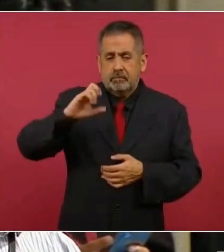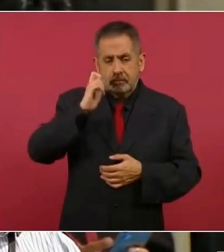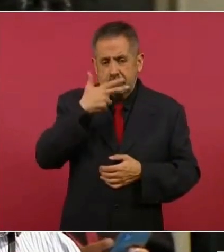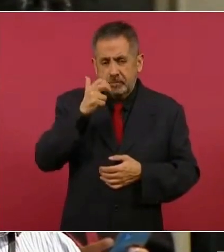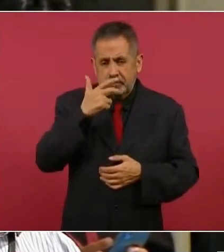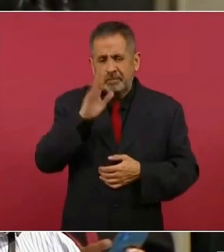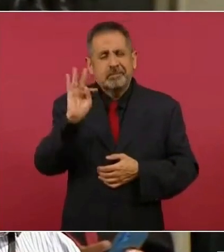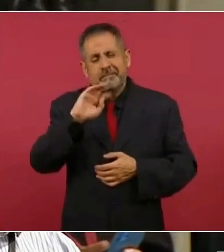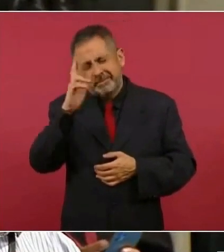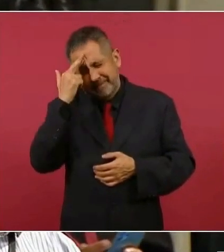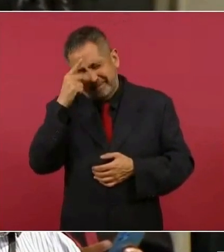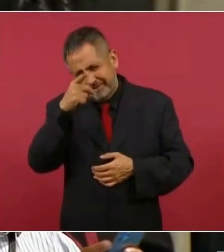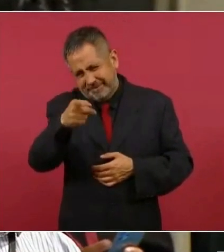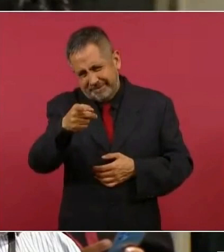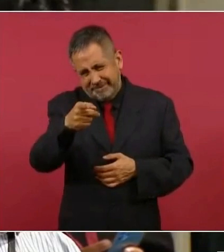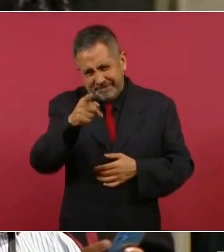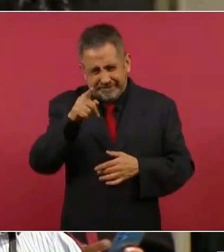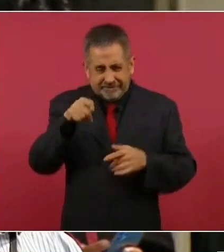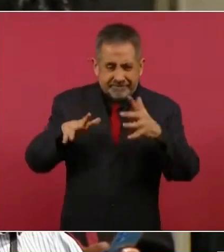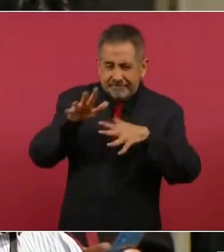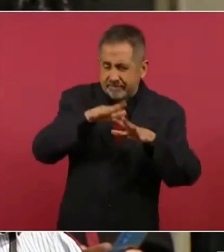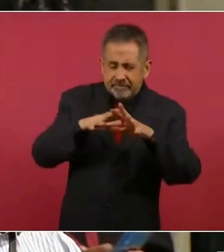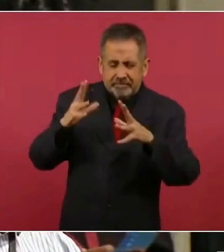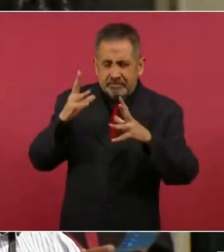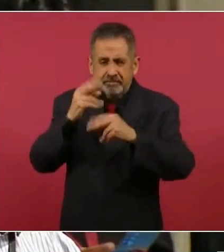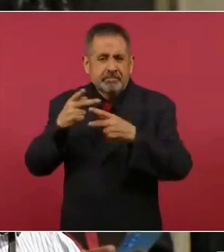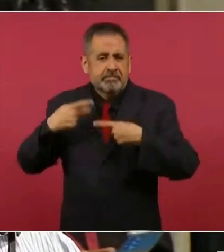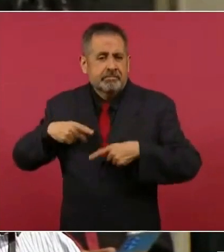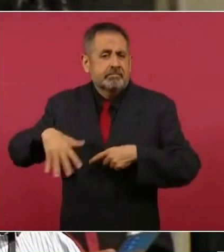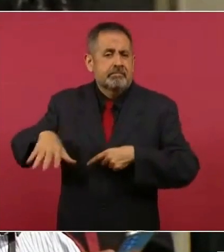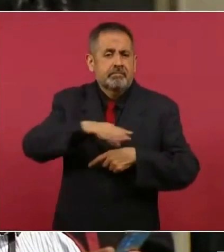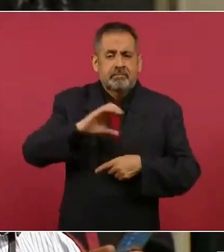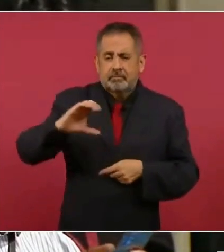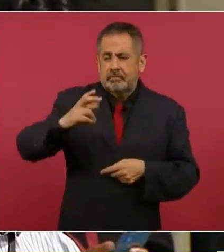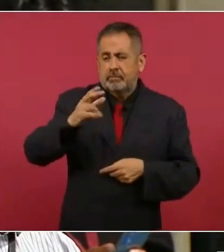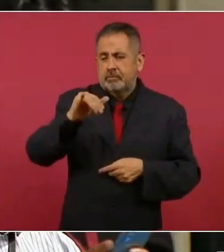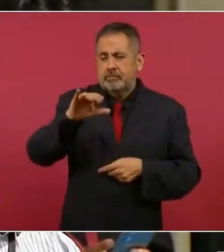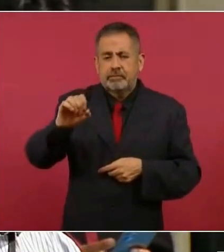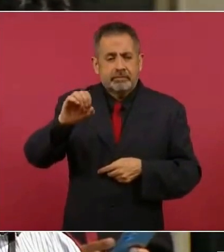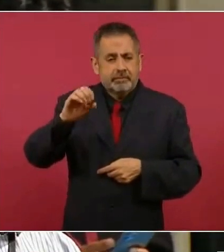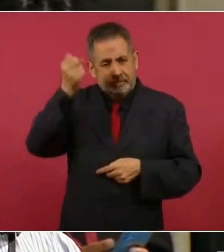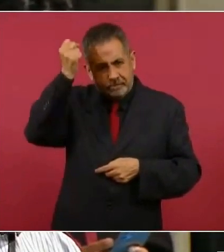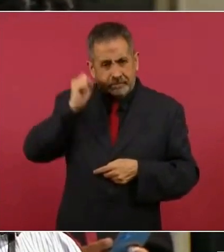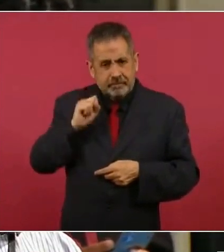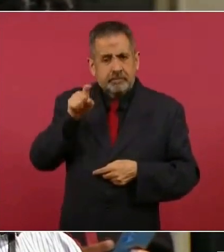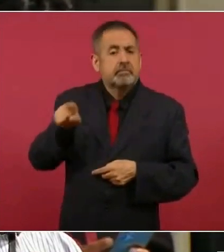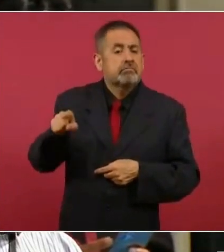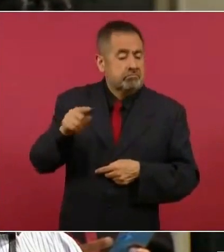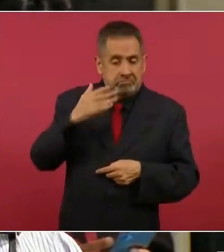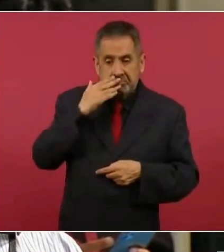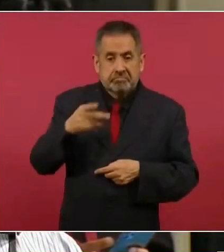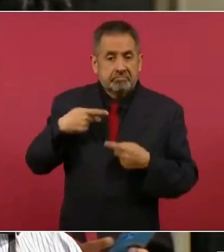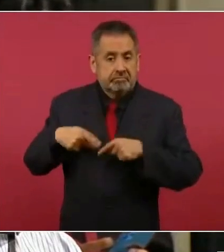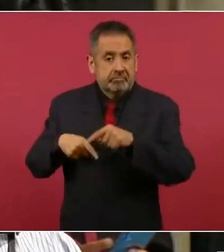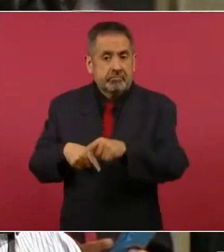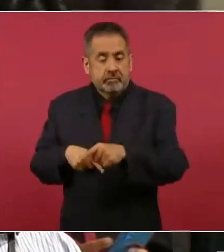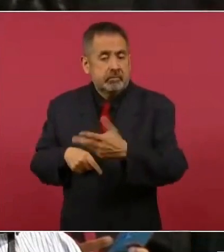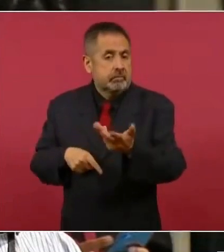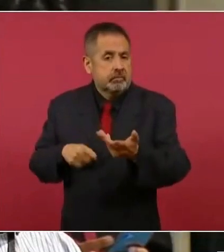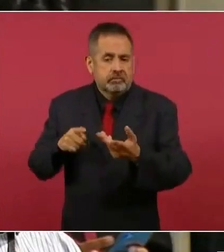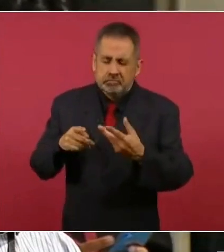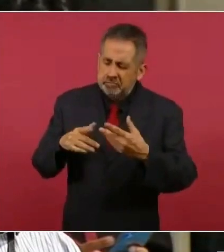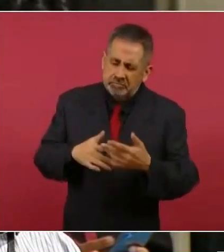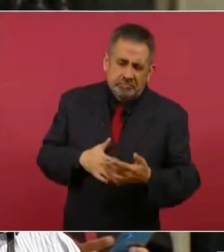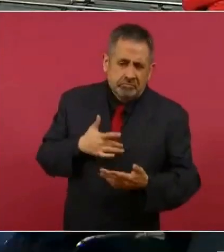recuerde usted eso y la petición de toda esa gente hermosa de Choice, Sinaloa. Y que, por cierto, están muy